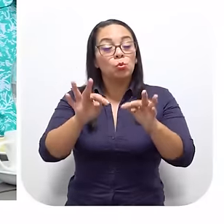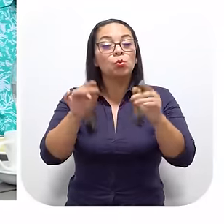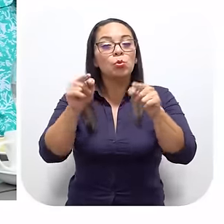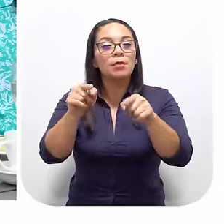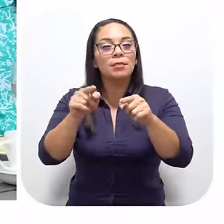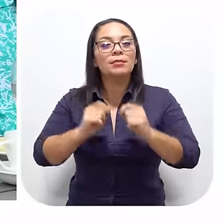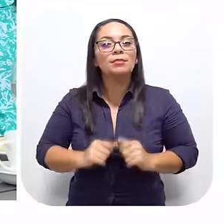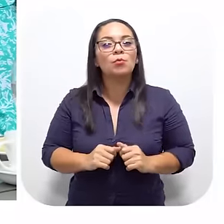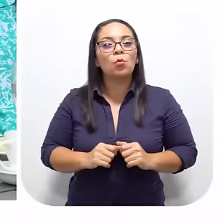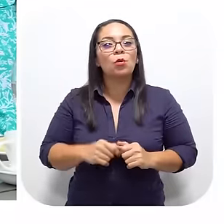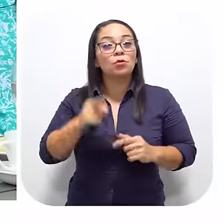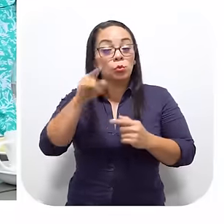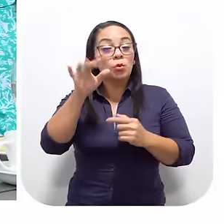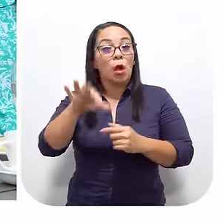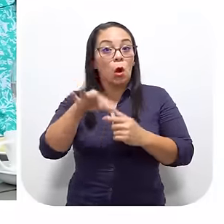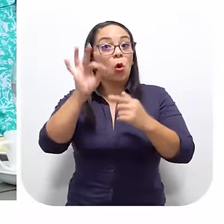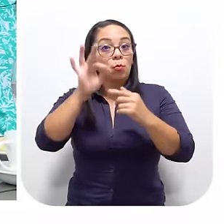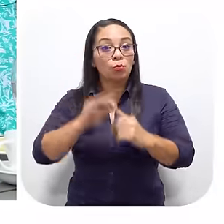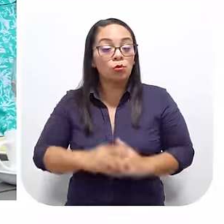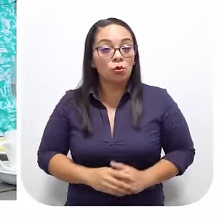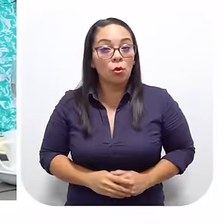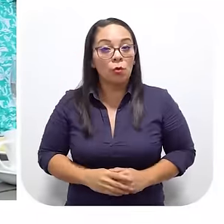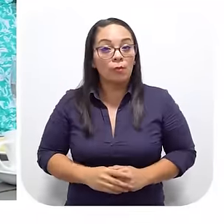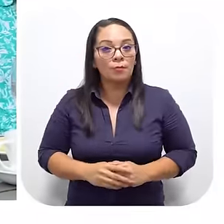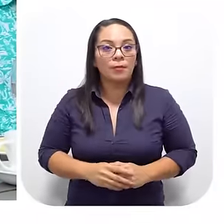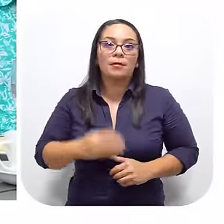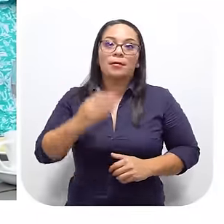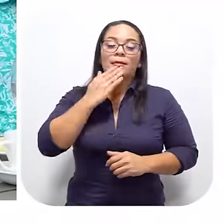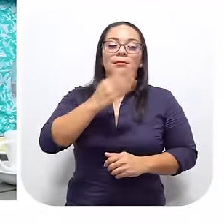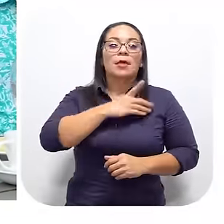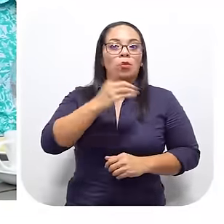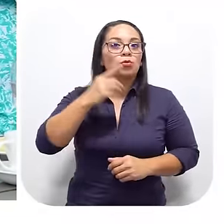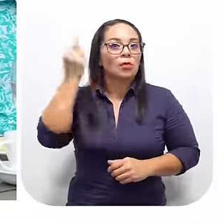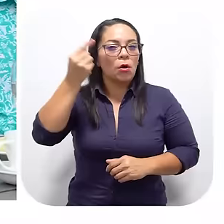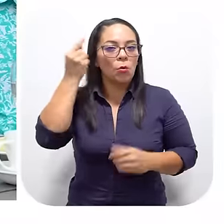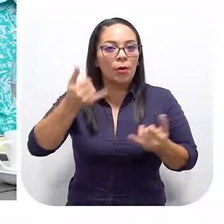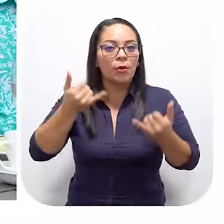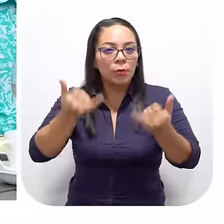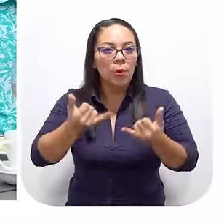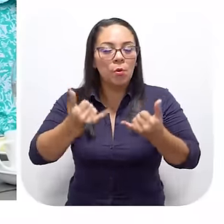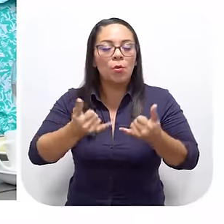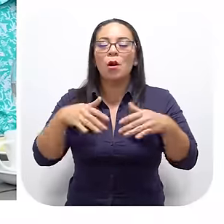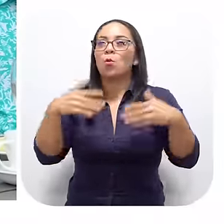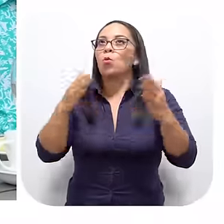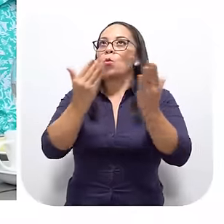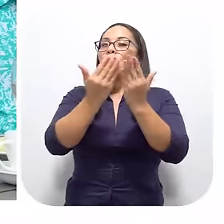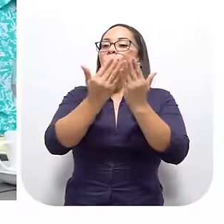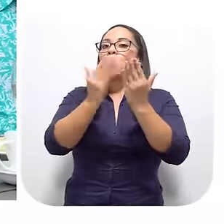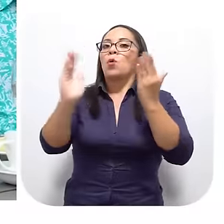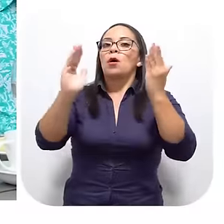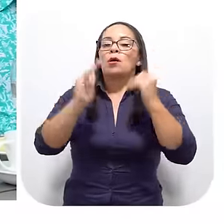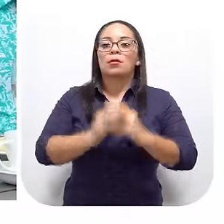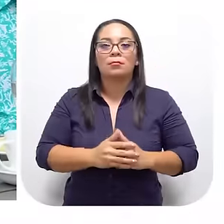El turismo es una Una opción ¿Verdad? a Dios gracias A este gobierno Nos ha